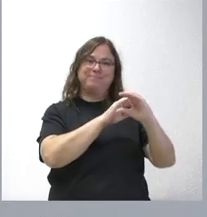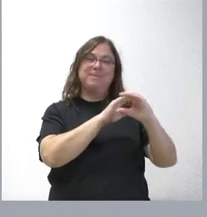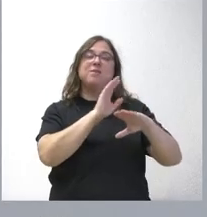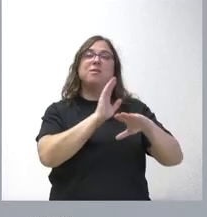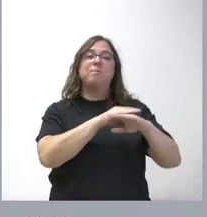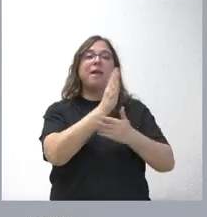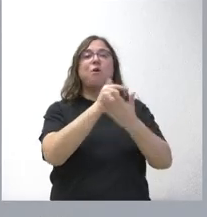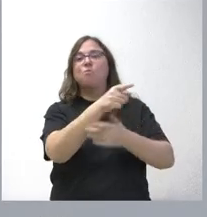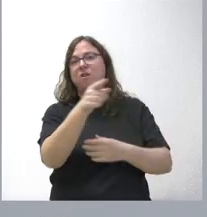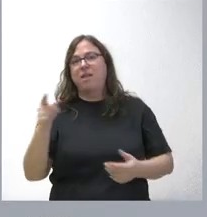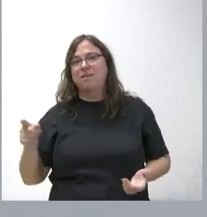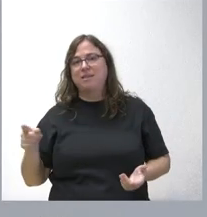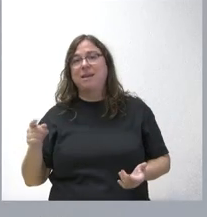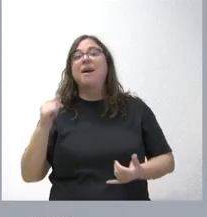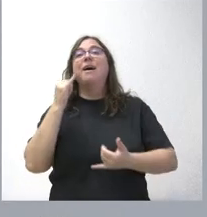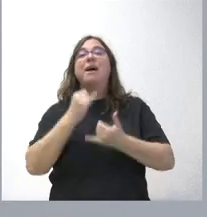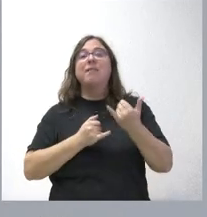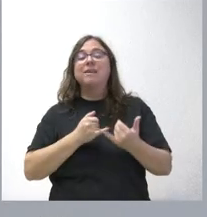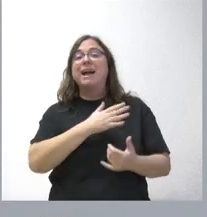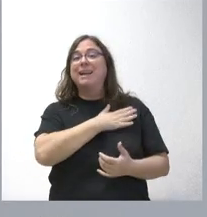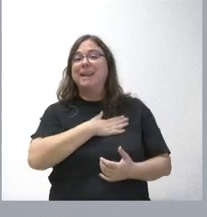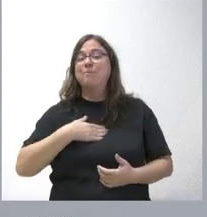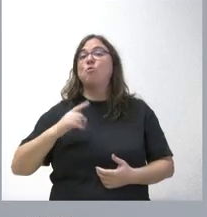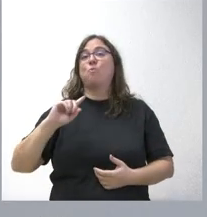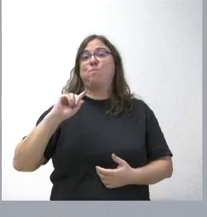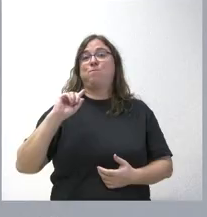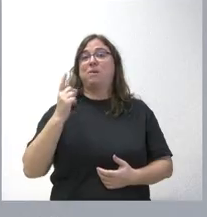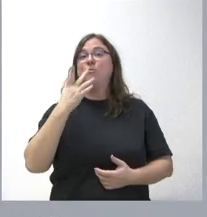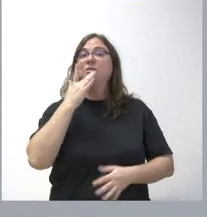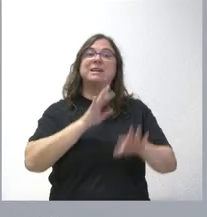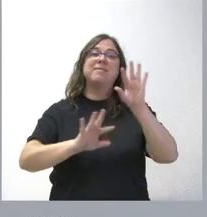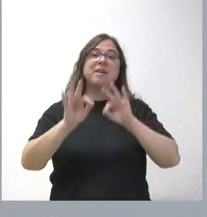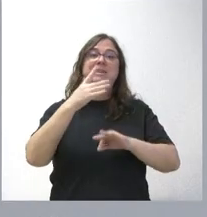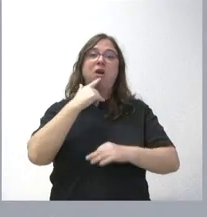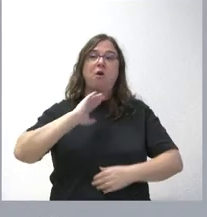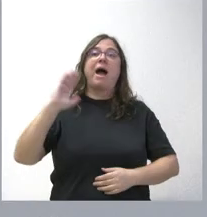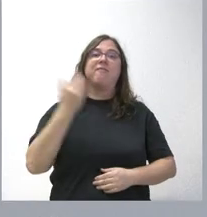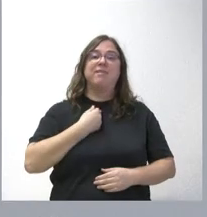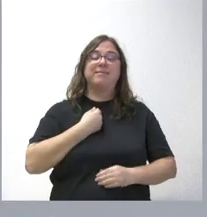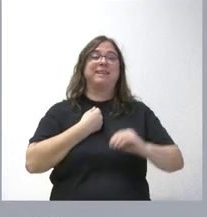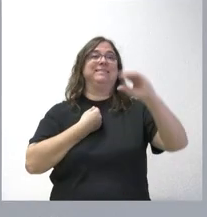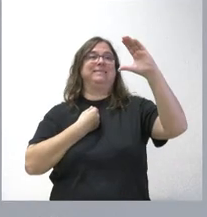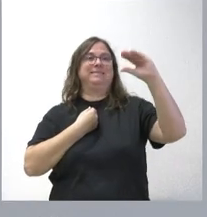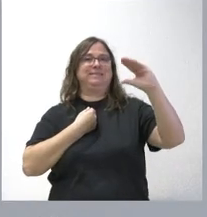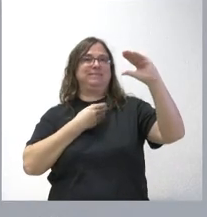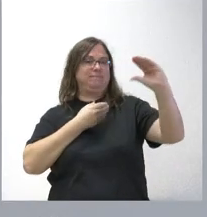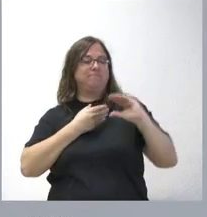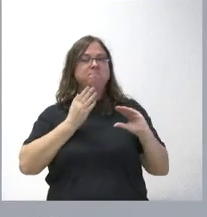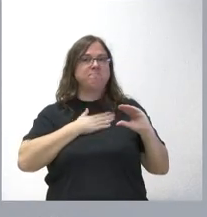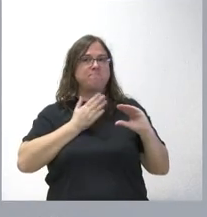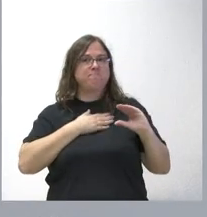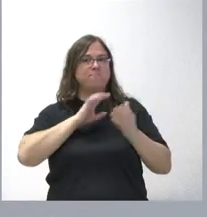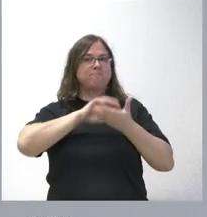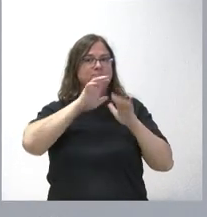distintas comunidades autónomas. Y, por tanto, lo que nosotros queremos es, primero, que cualquier decisión que afecte a ingresos o gastos de las Administraciones autonómicas